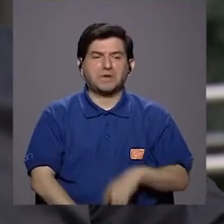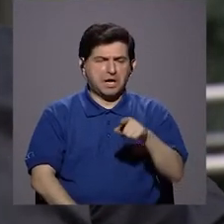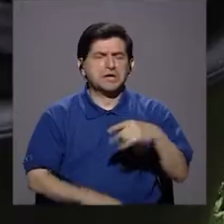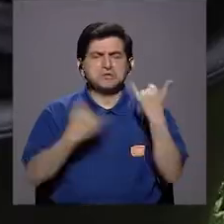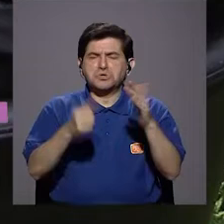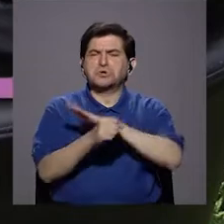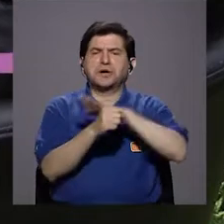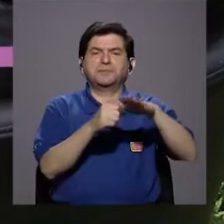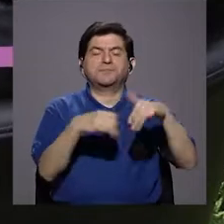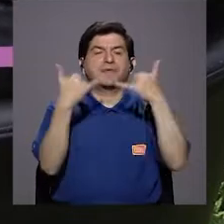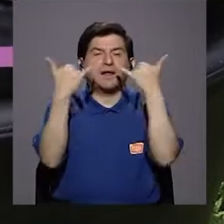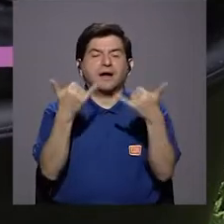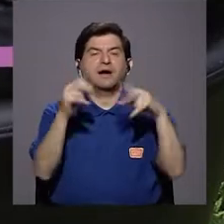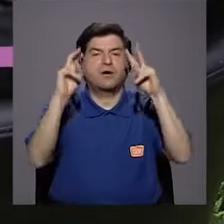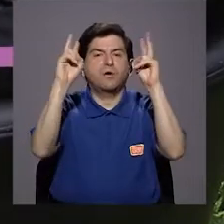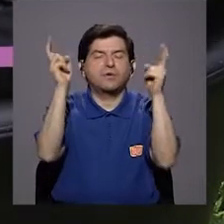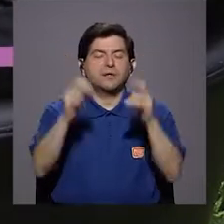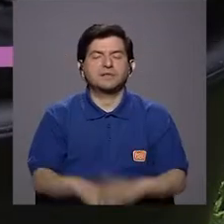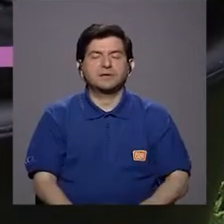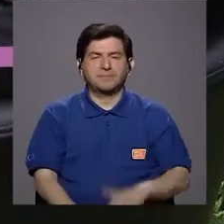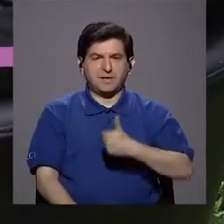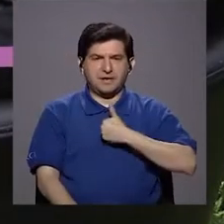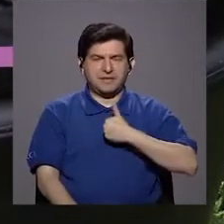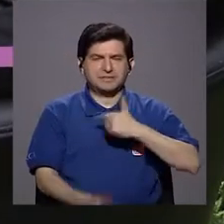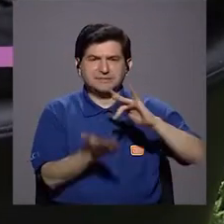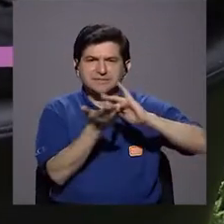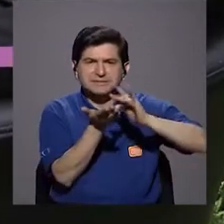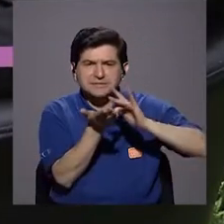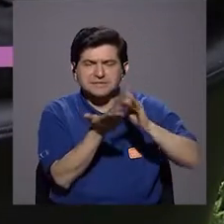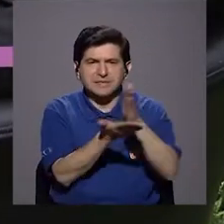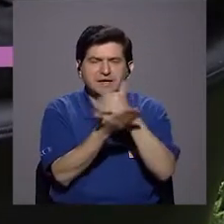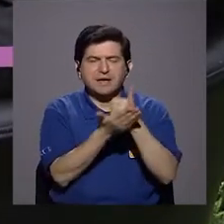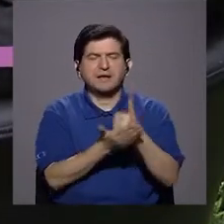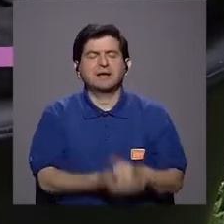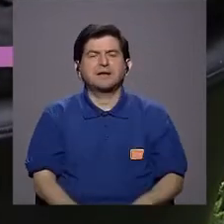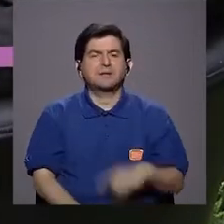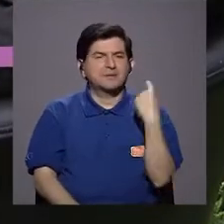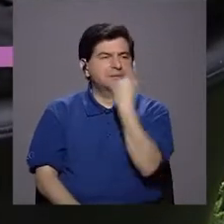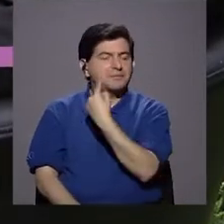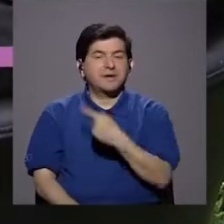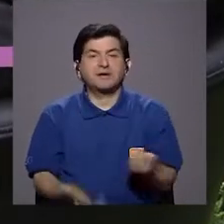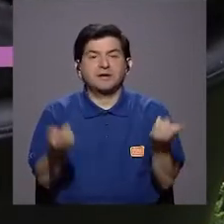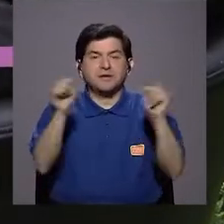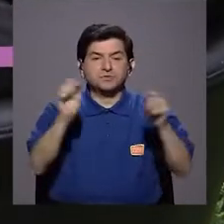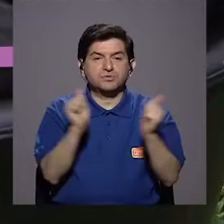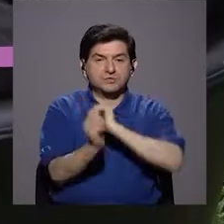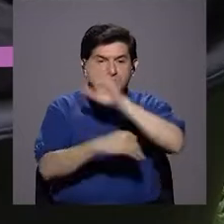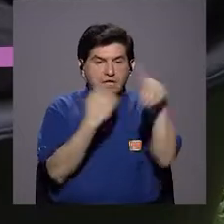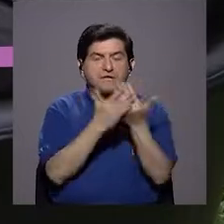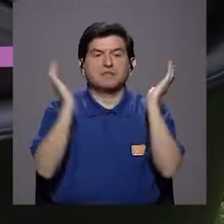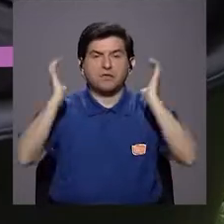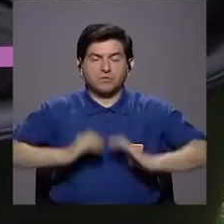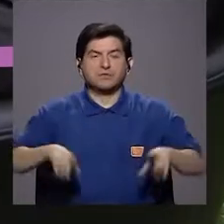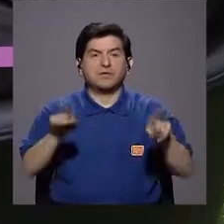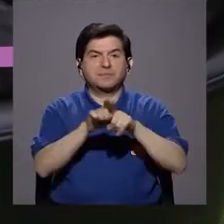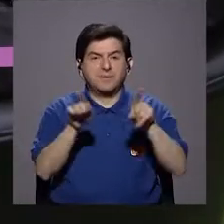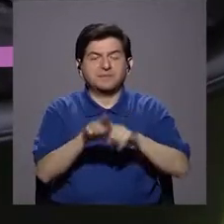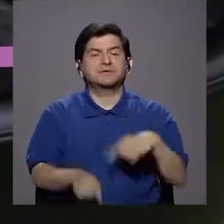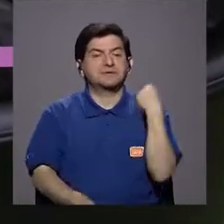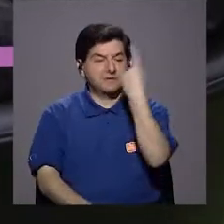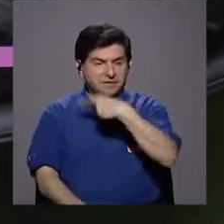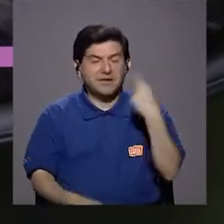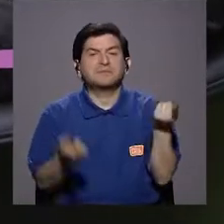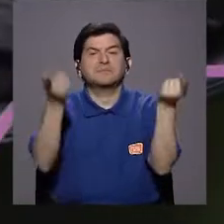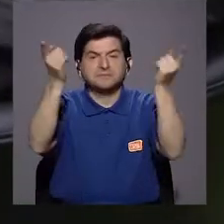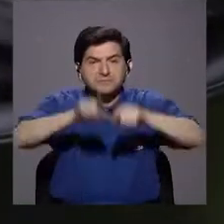Con eso más que suficiente. Ahora, el tema de la automedicación en la parte bucodental, porque nos pasa con el resto del cuerpo, pero también en la